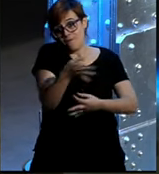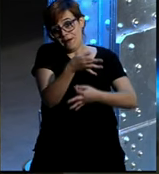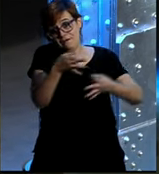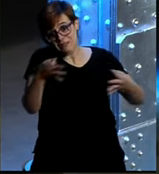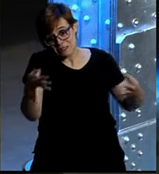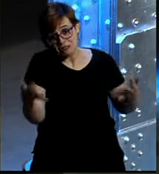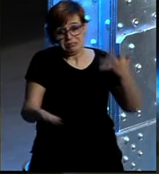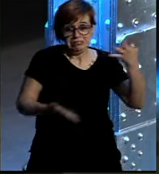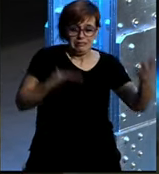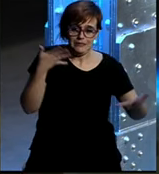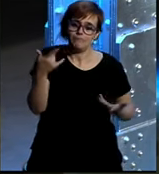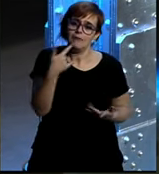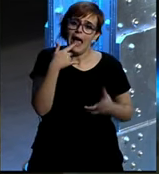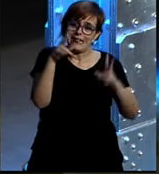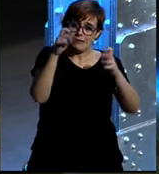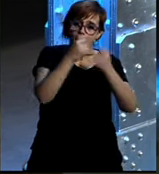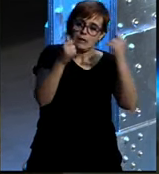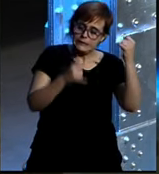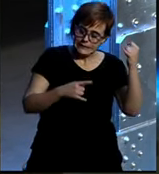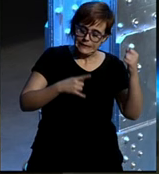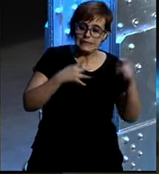momentos complicados por la crisis y la coyuntura es complicada